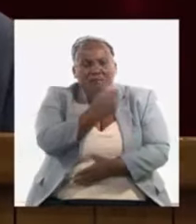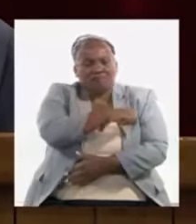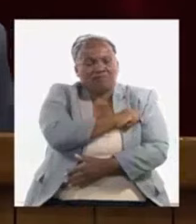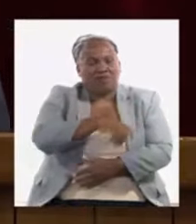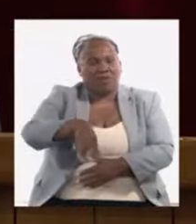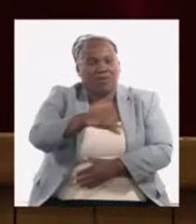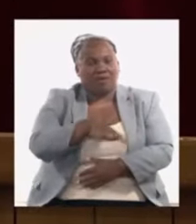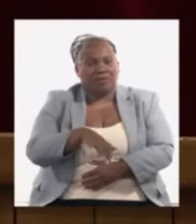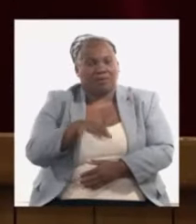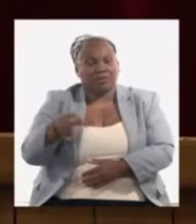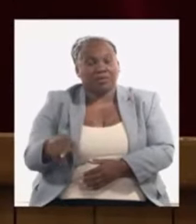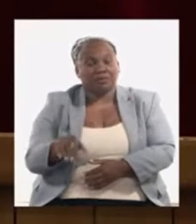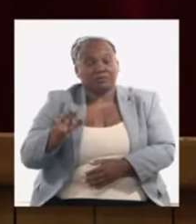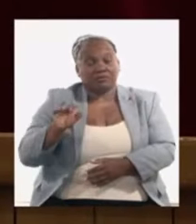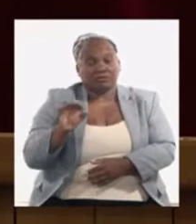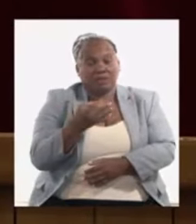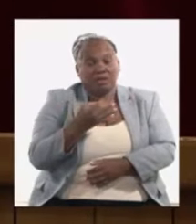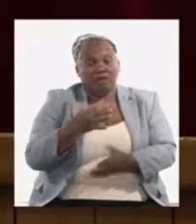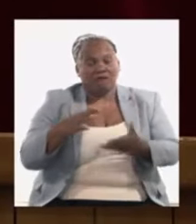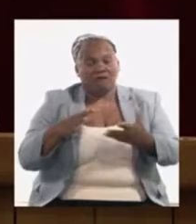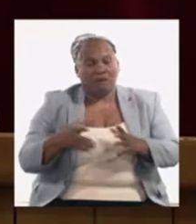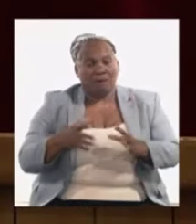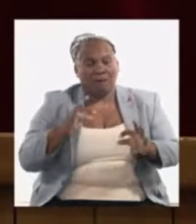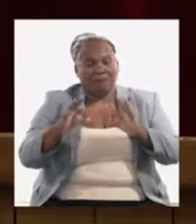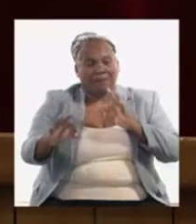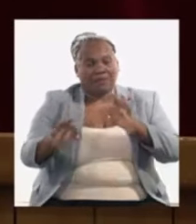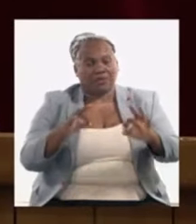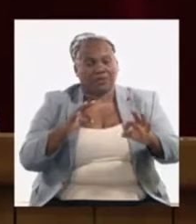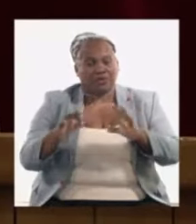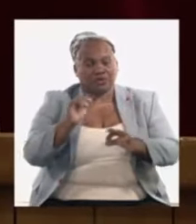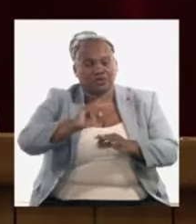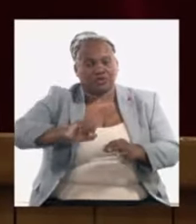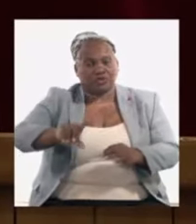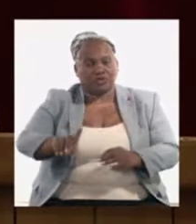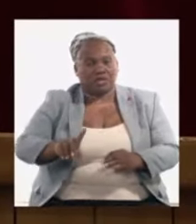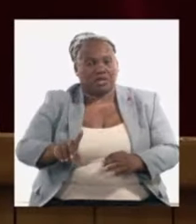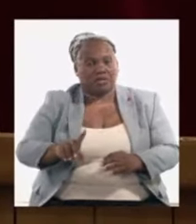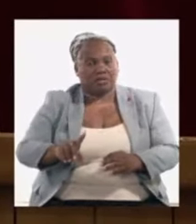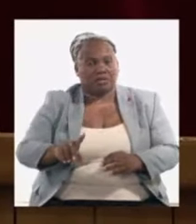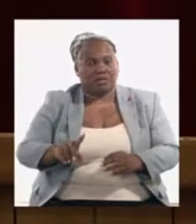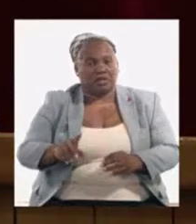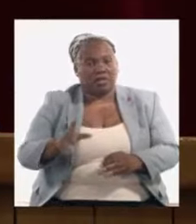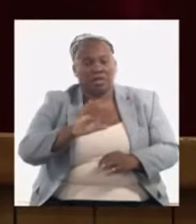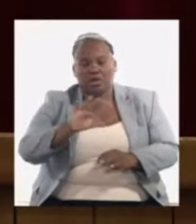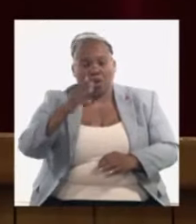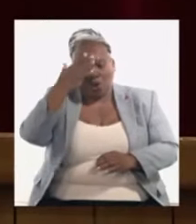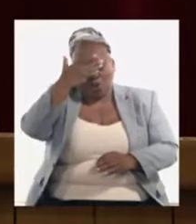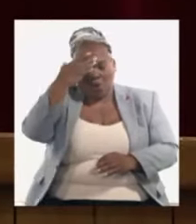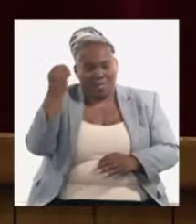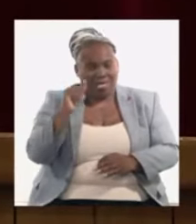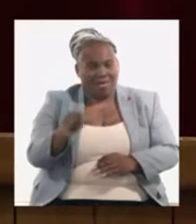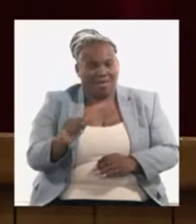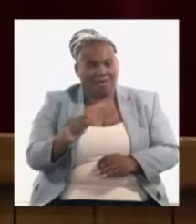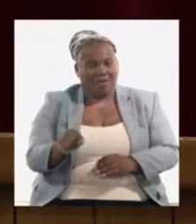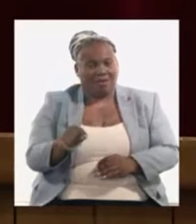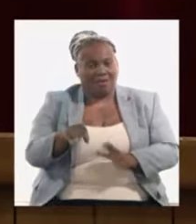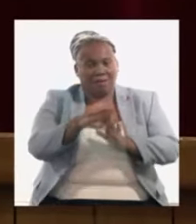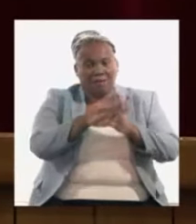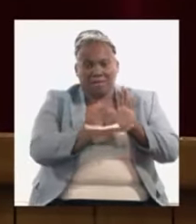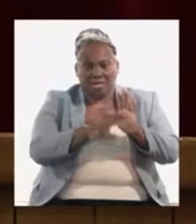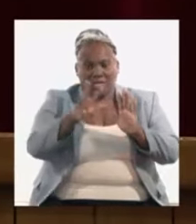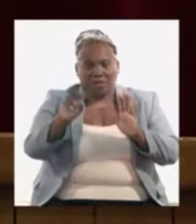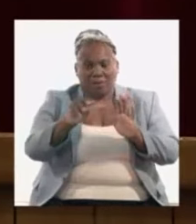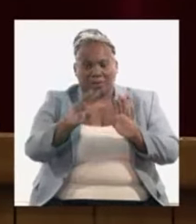y perfeccionar los mecanismos de protección social no dejar atrás eso que hay medidas ya en el 2023 medidas en el